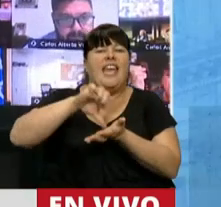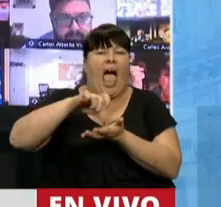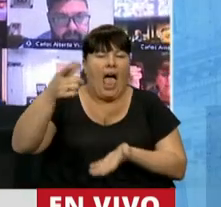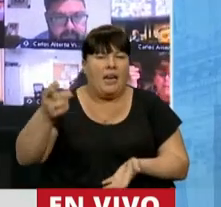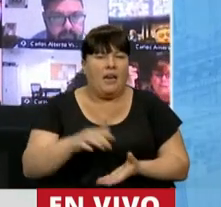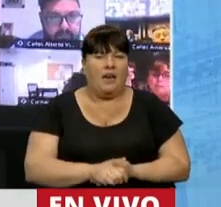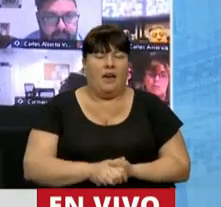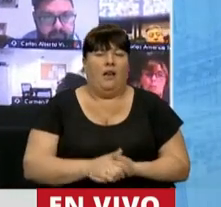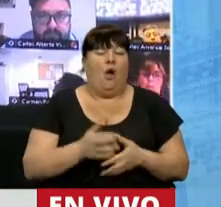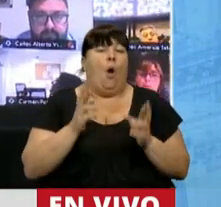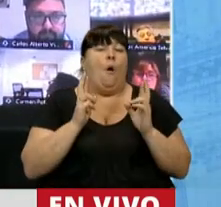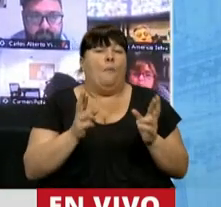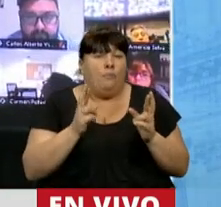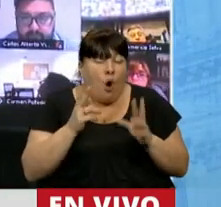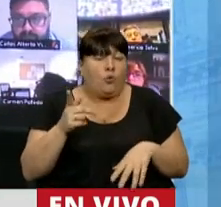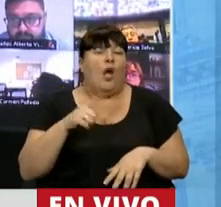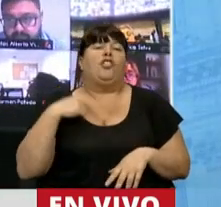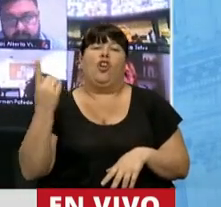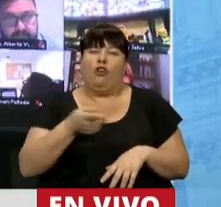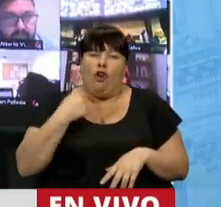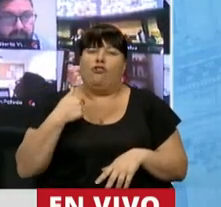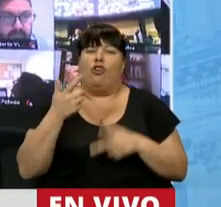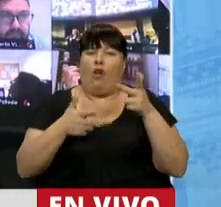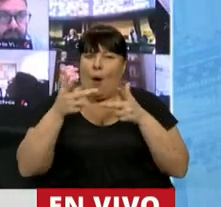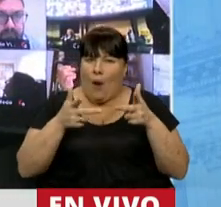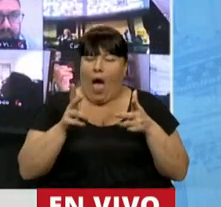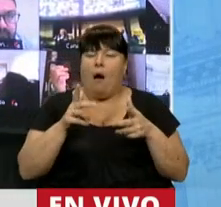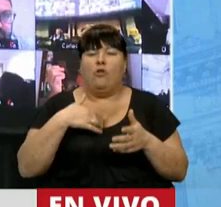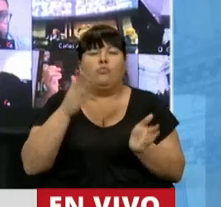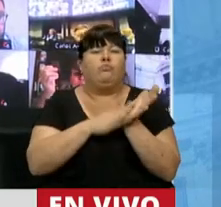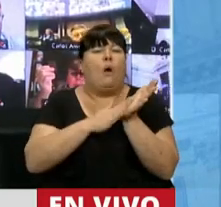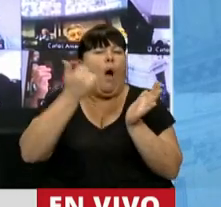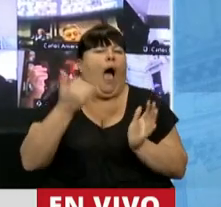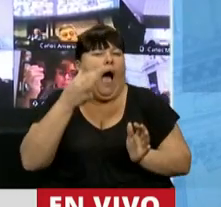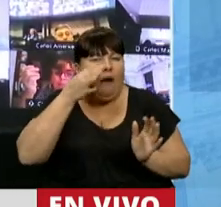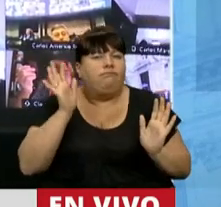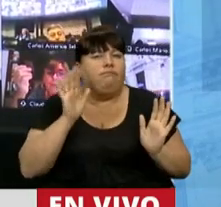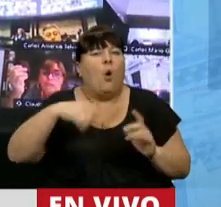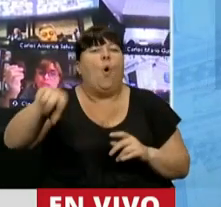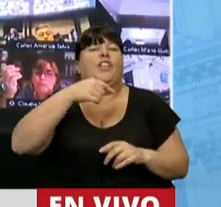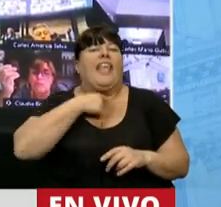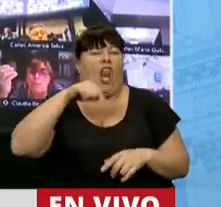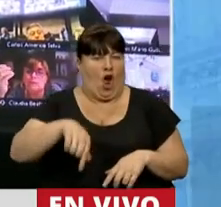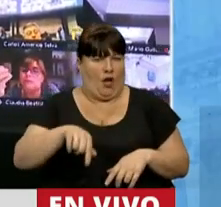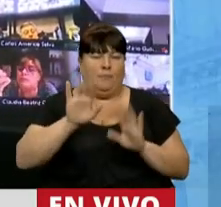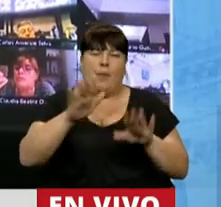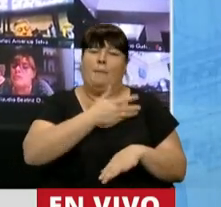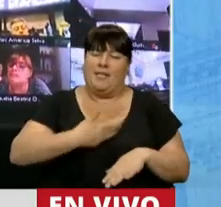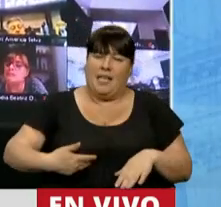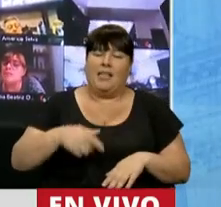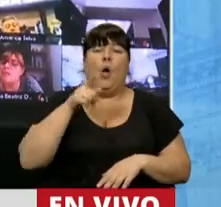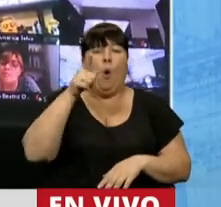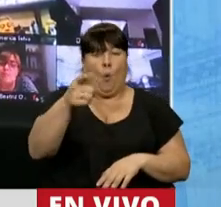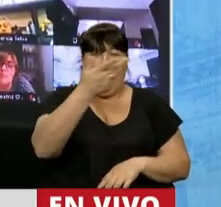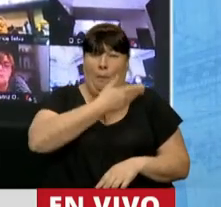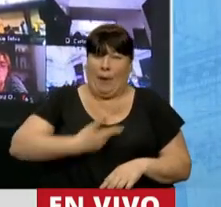Entonces, por suerte, nosotros podemos hablar y dejar testimonio de lo que ustedes quieren hacer hoy. Mire, Presidente, usted